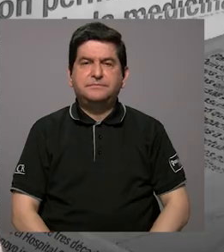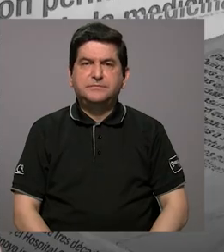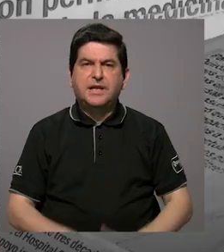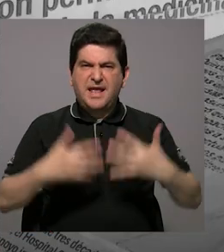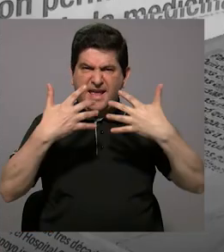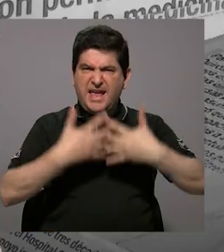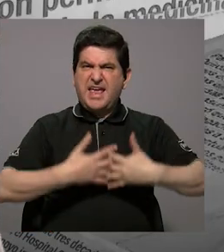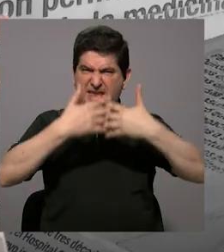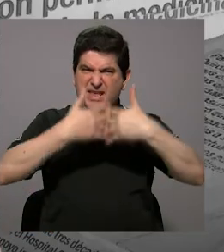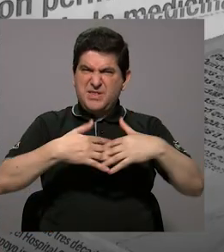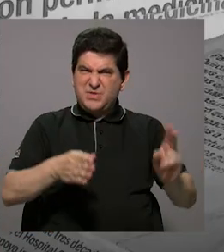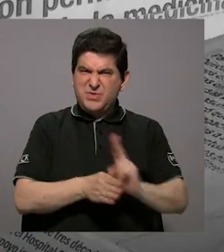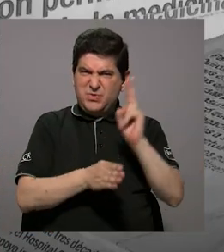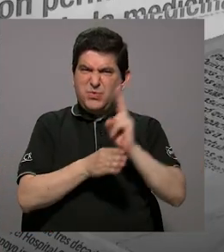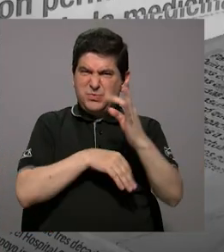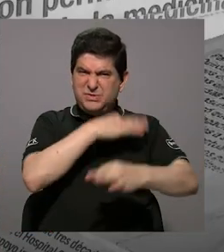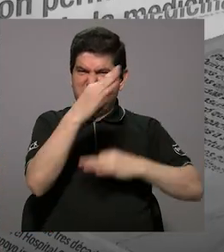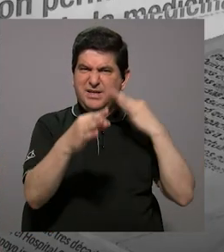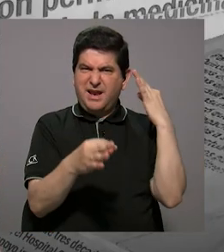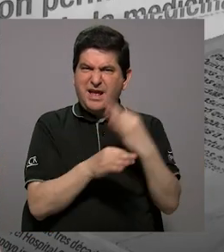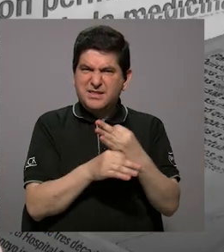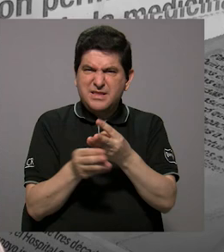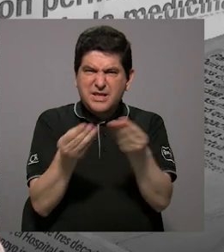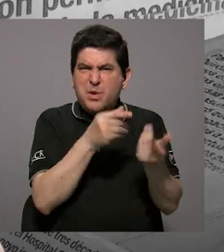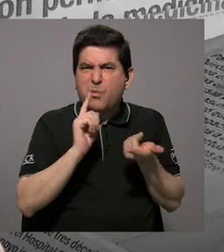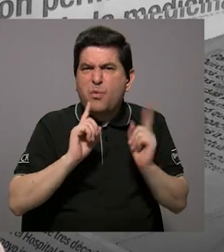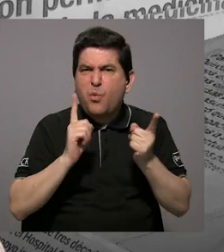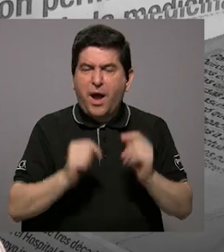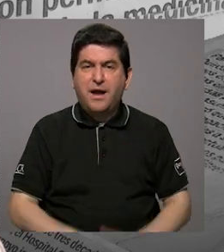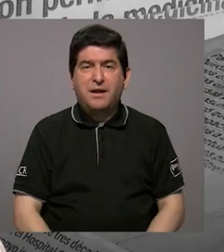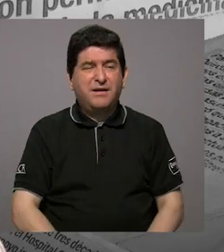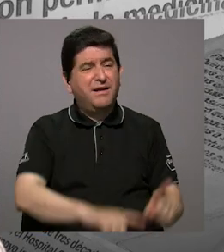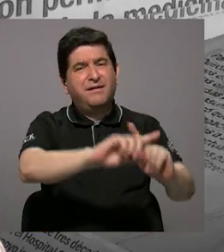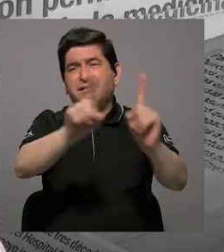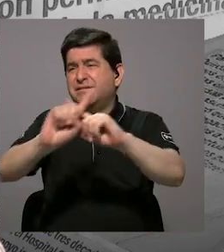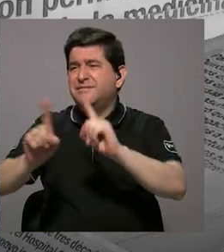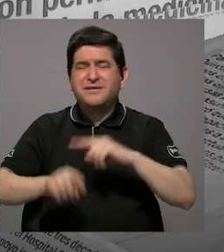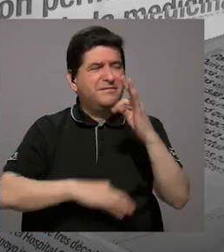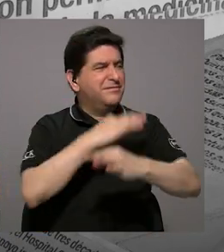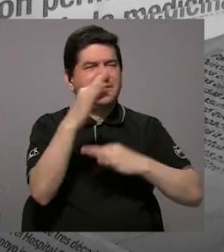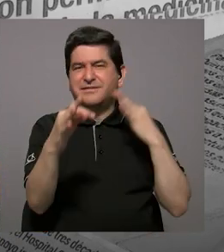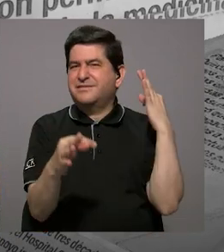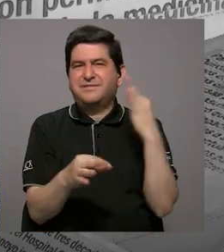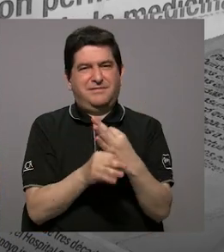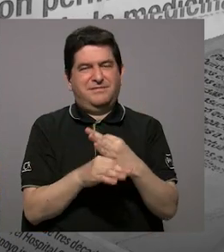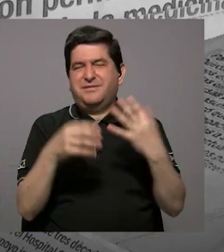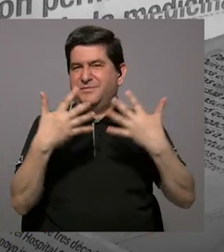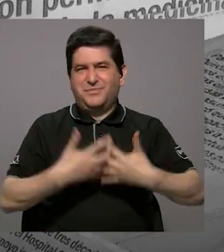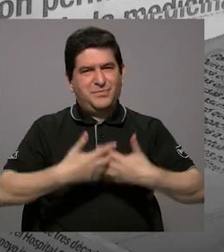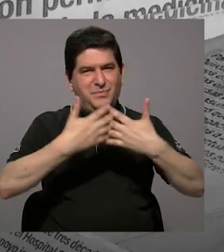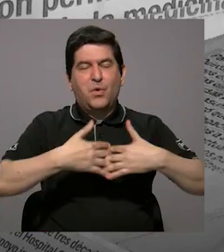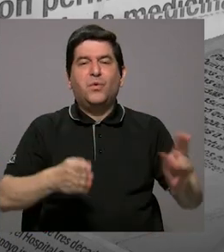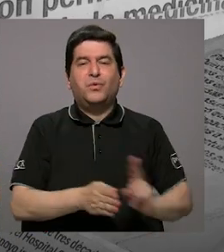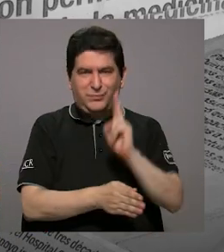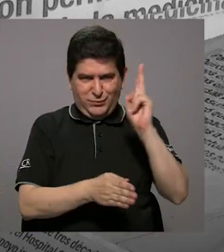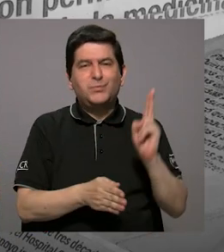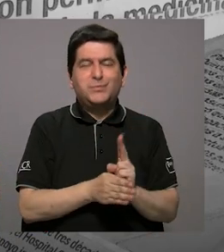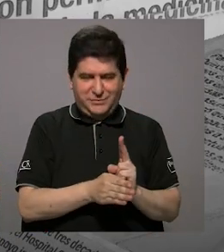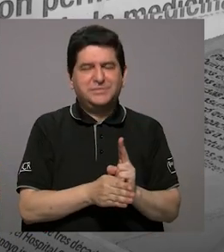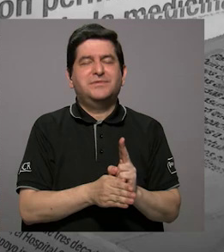¿Qué industrias es la que usa este tipo de sustancias? Hay muchos tipos de industrias que